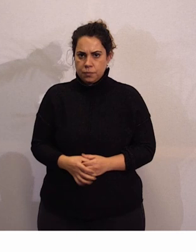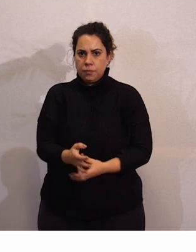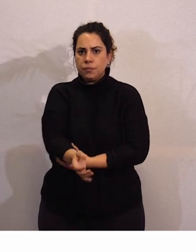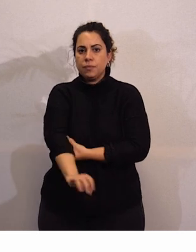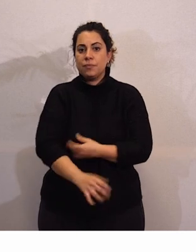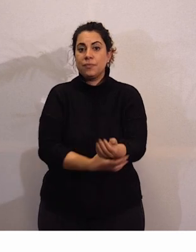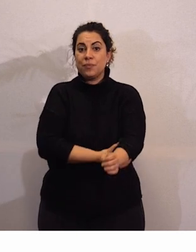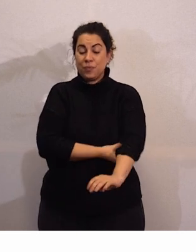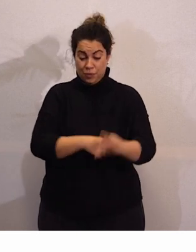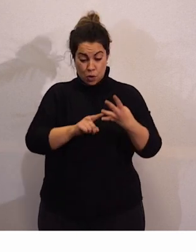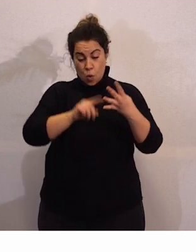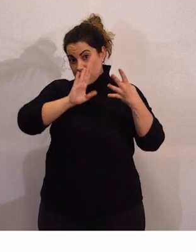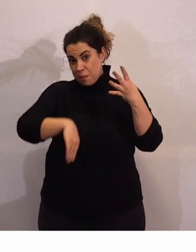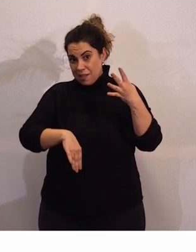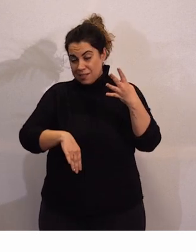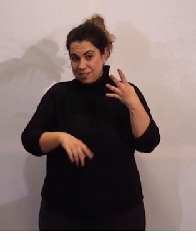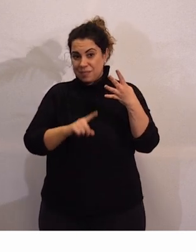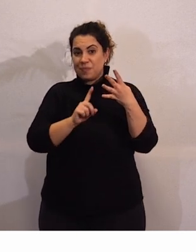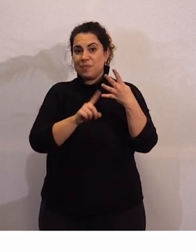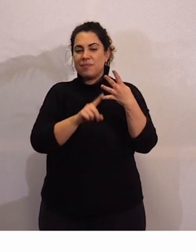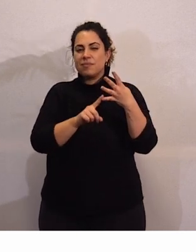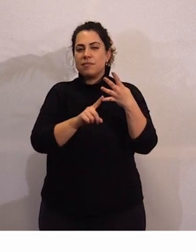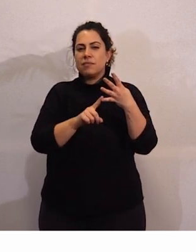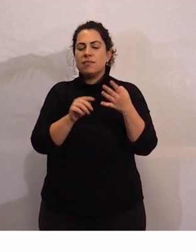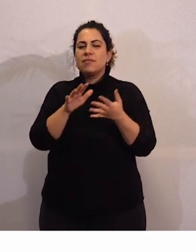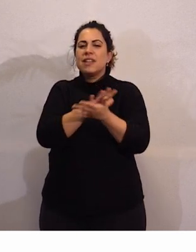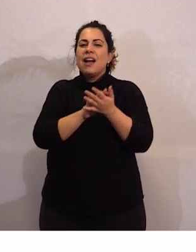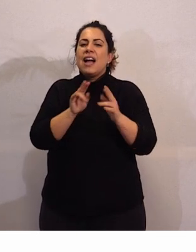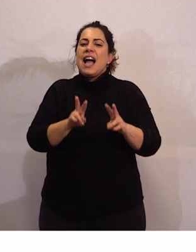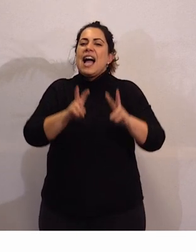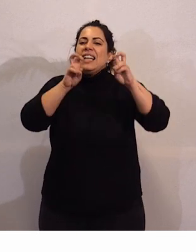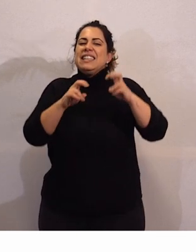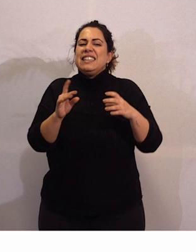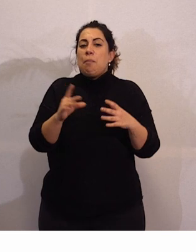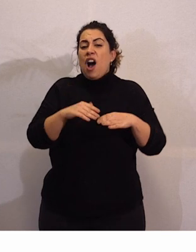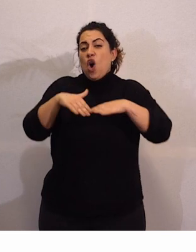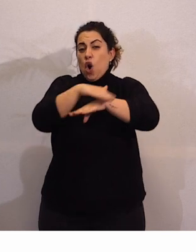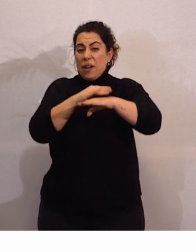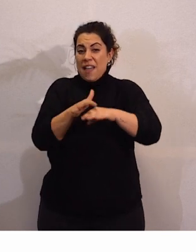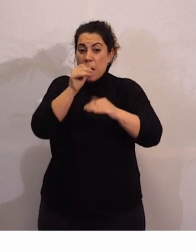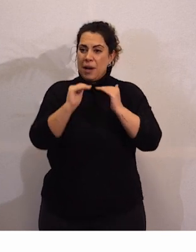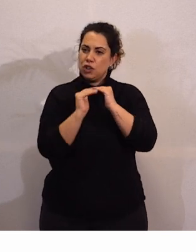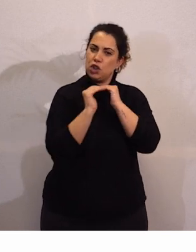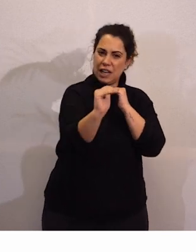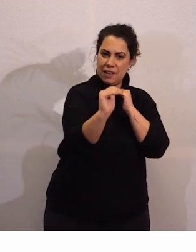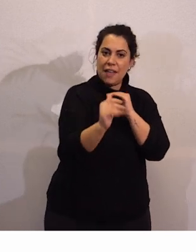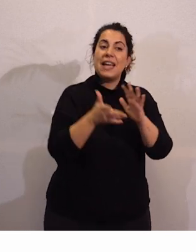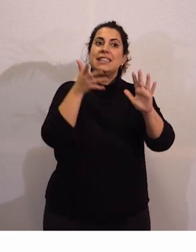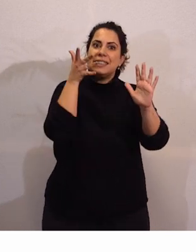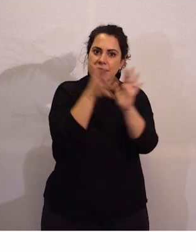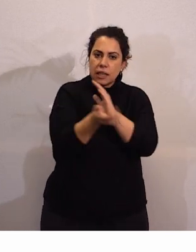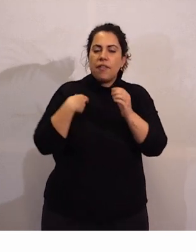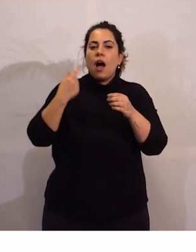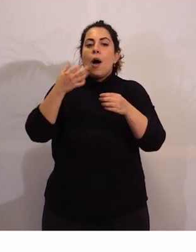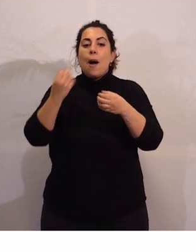La última y cuarta habla sobre la gobernanza y la sostenibilidad. Esto quiere decir poder mejorar la